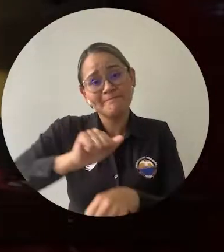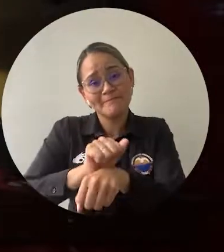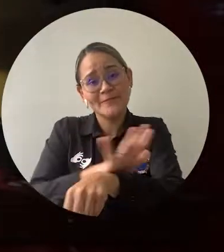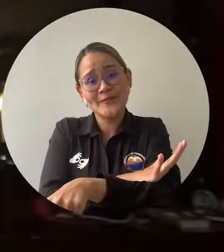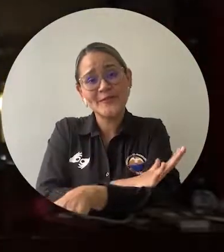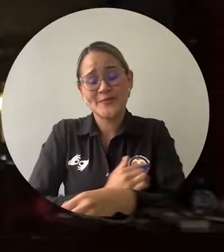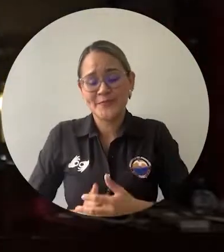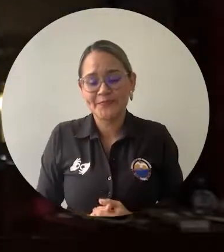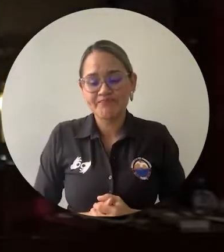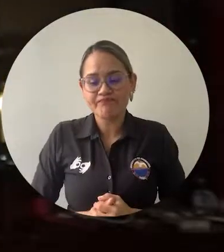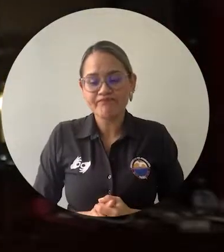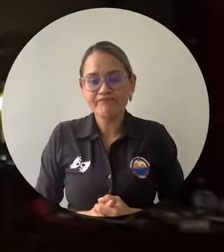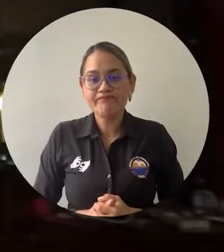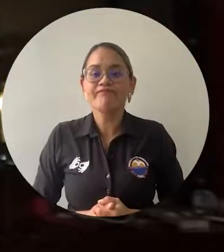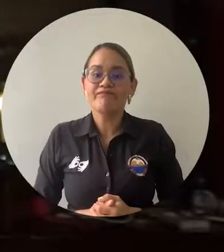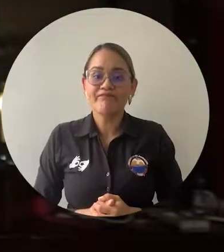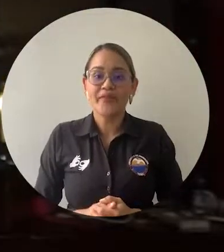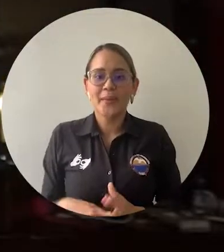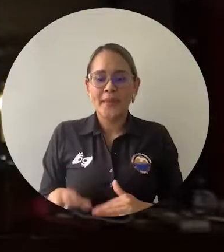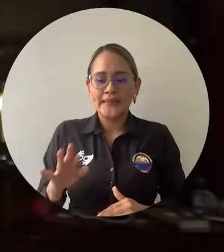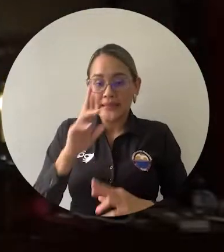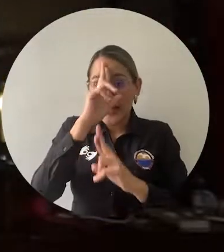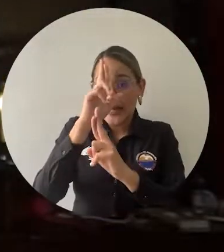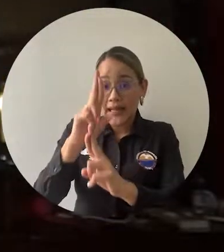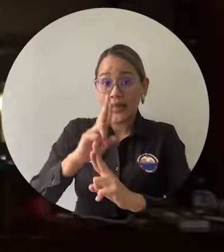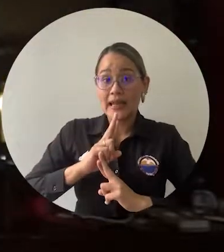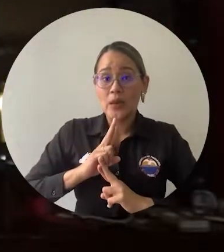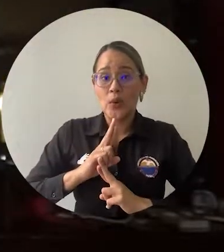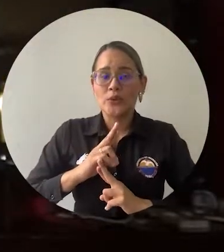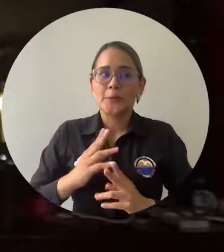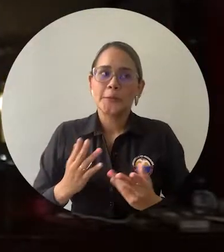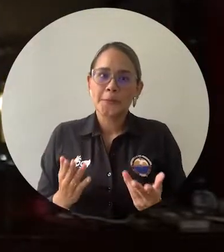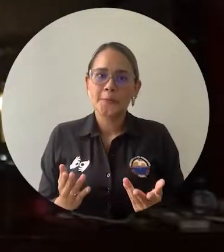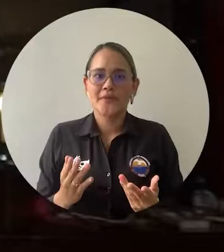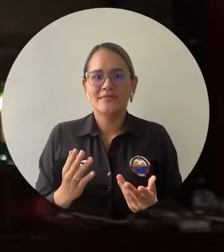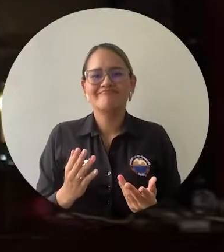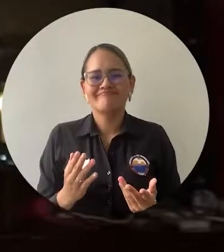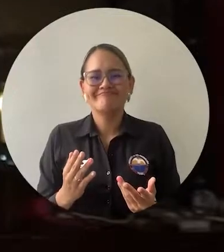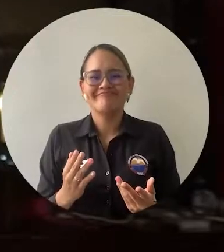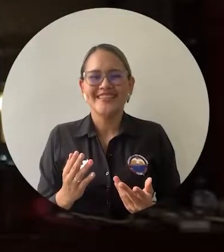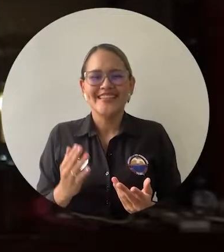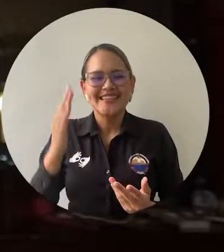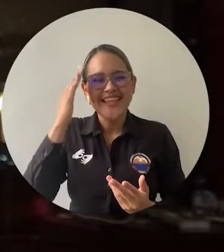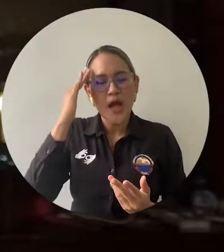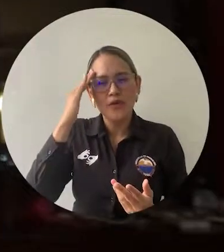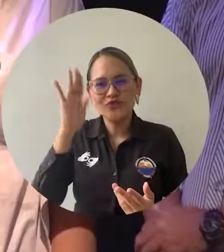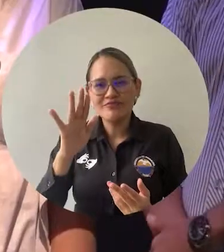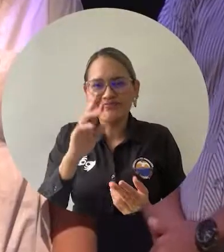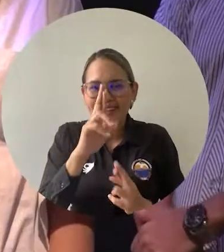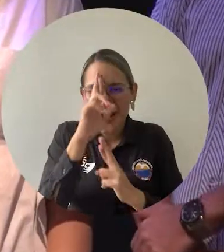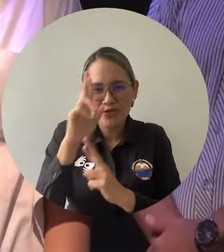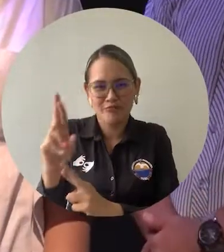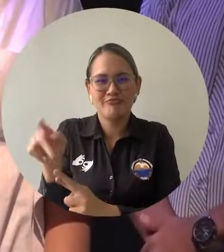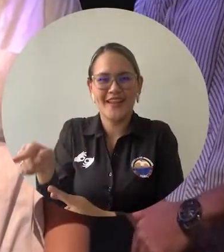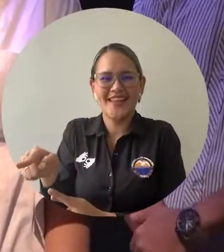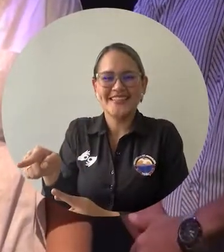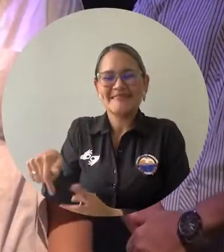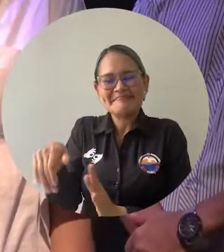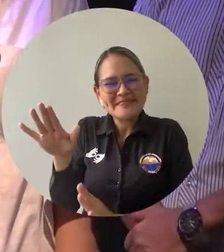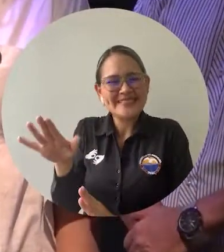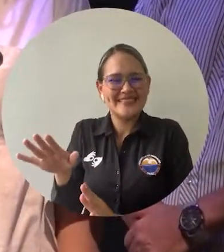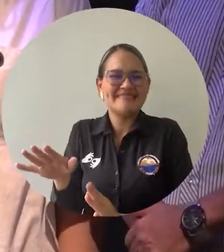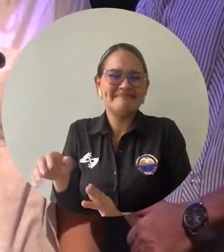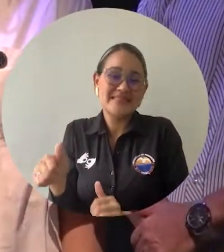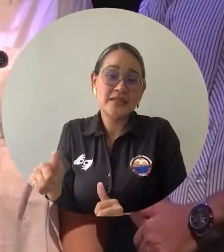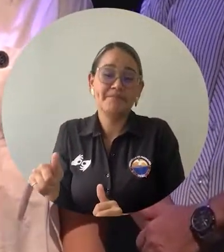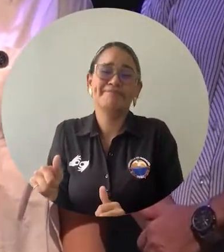emoción de saber el reconocimiento que le tenían. A pesar de que partió